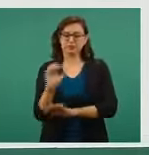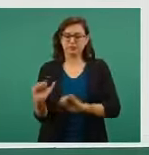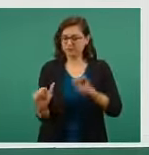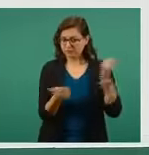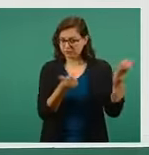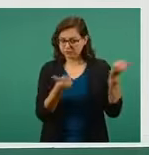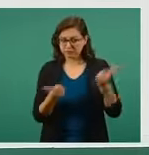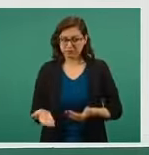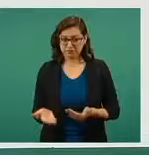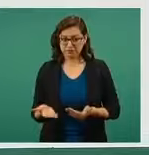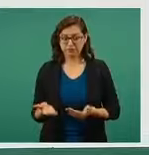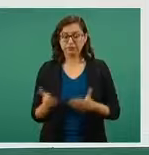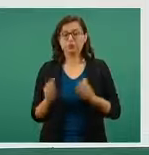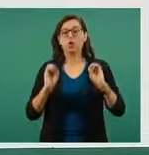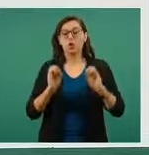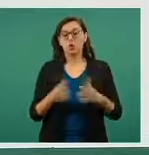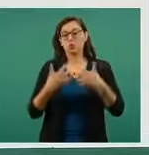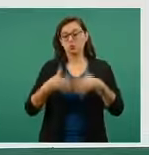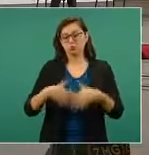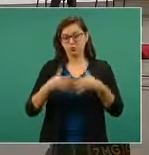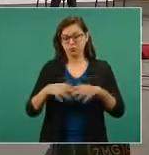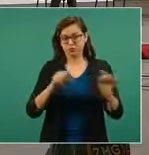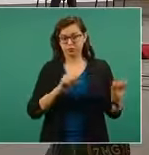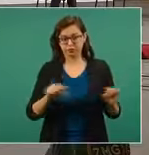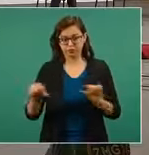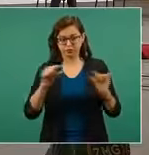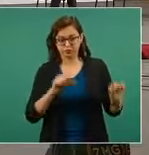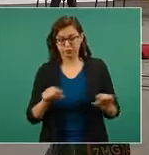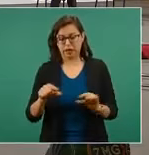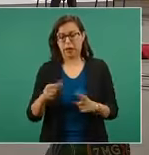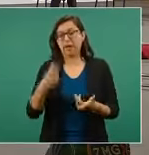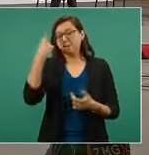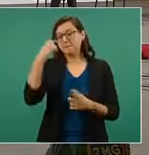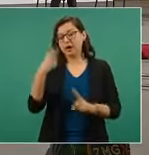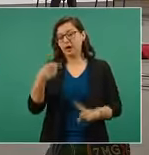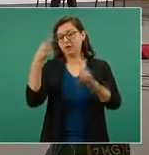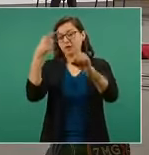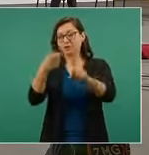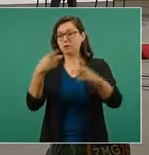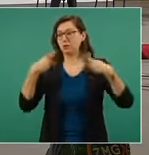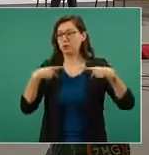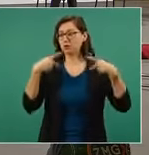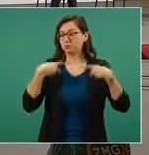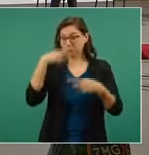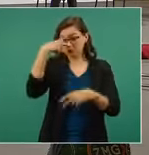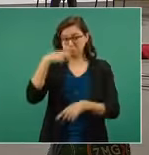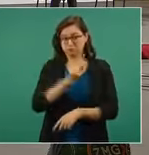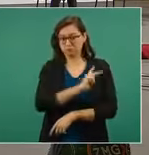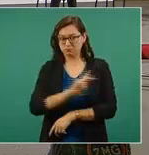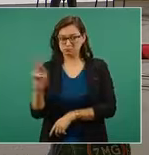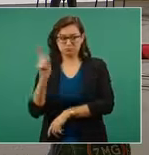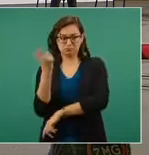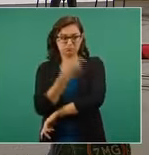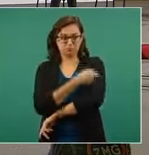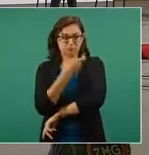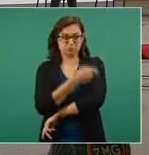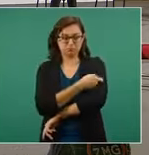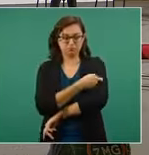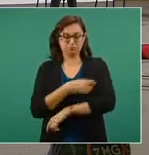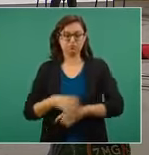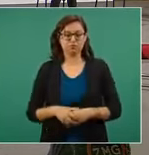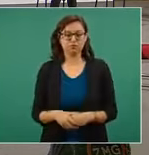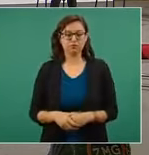envasadas en México, con la meta del acceso universal a las vacunas. Entonces, es la semana